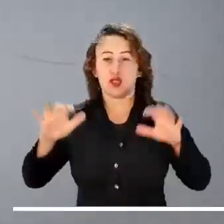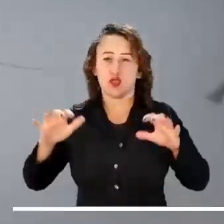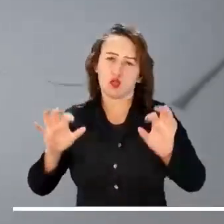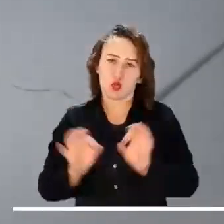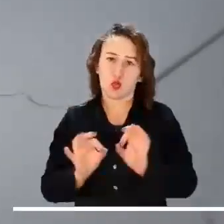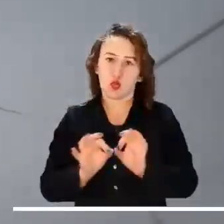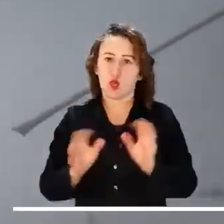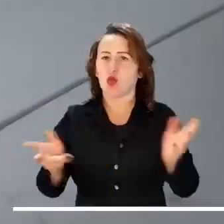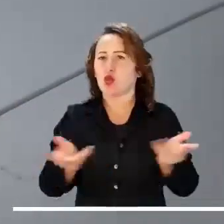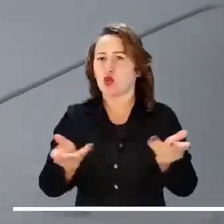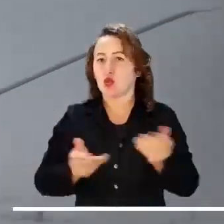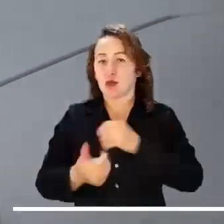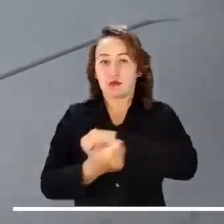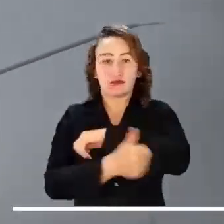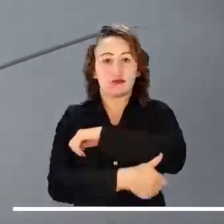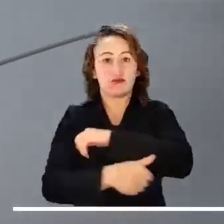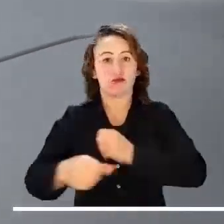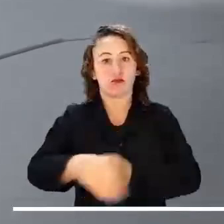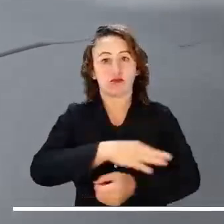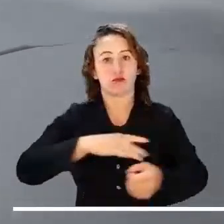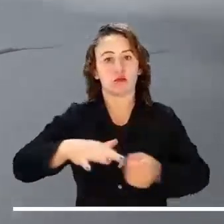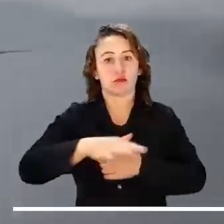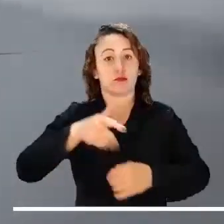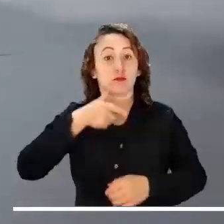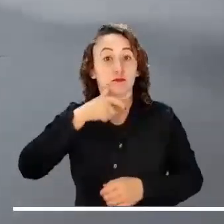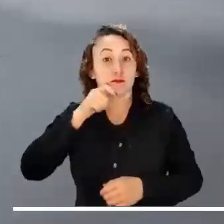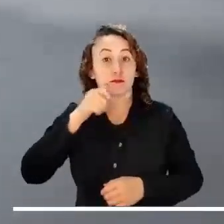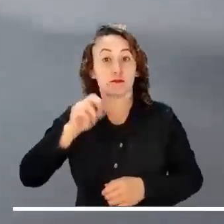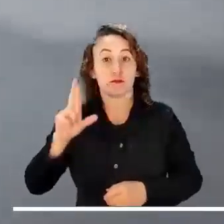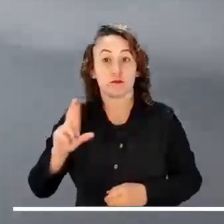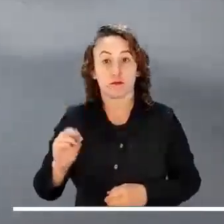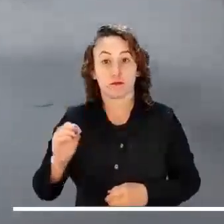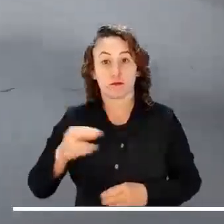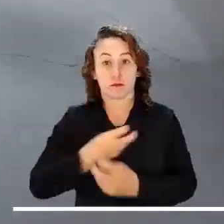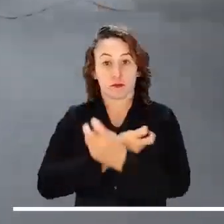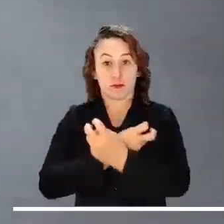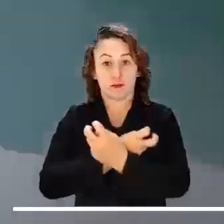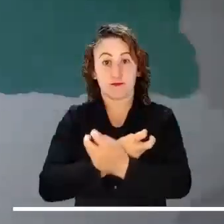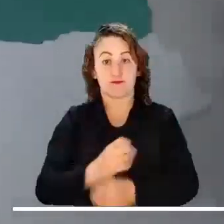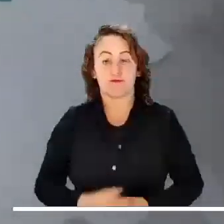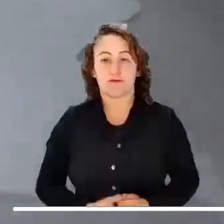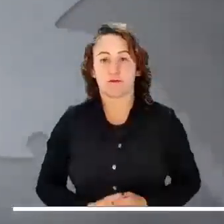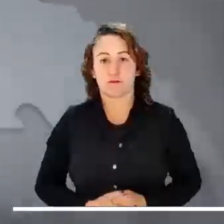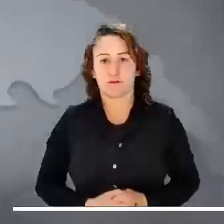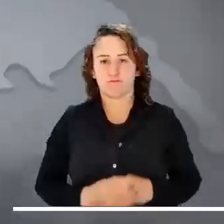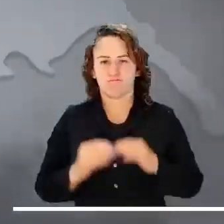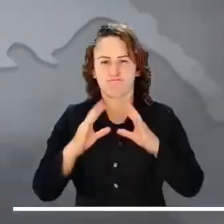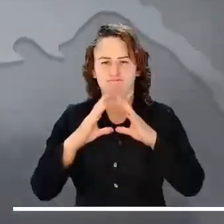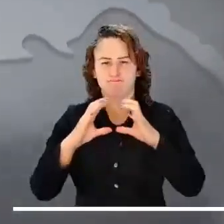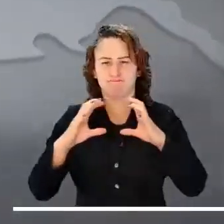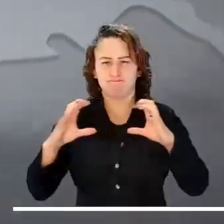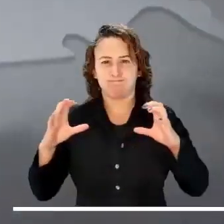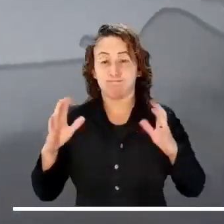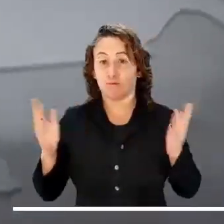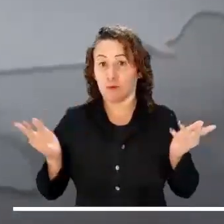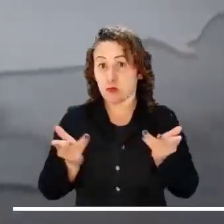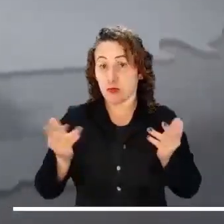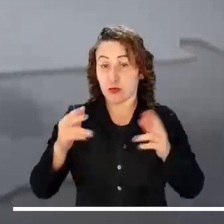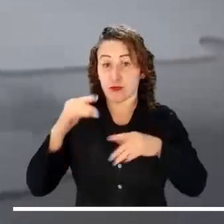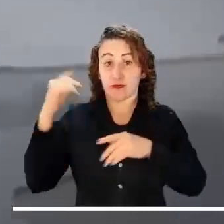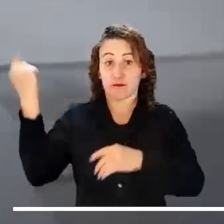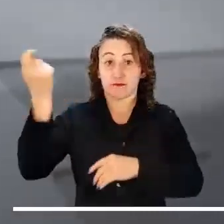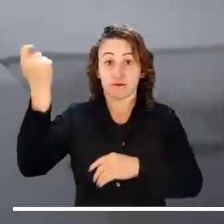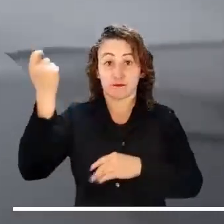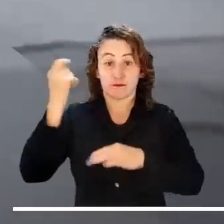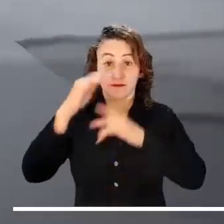los Santanderes, mientras que las lluvias menores se prevén en Boyacá, Cundinamarca, Caldas, Rizaralda y Huila. Las